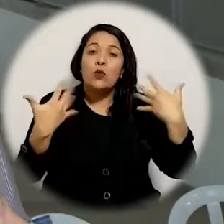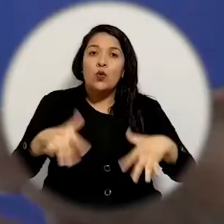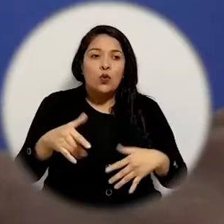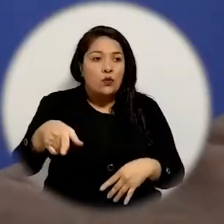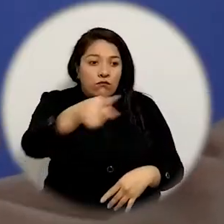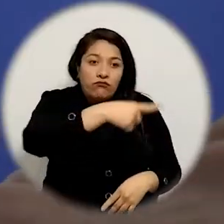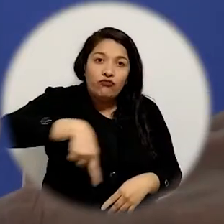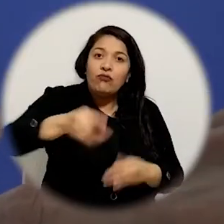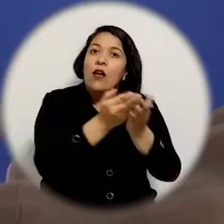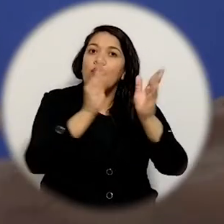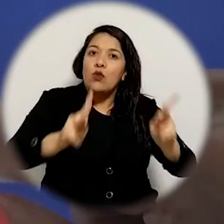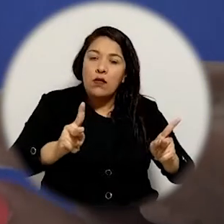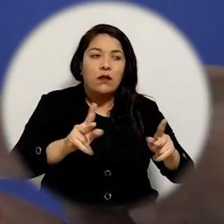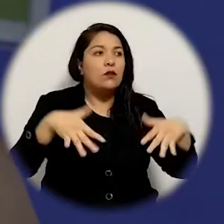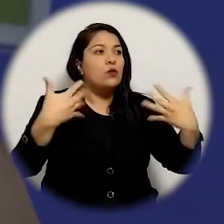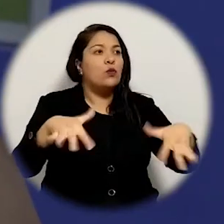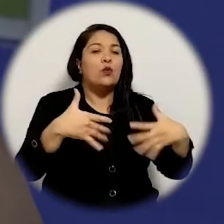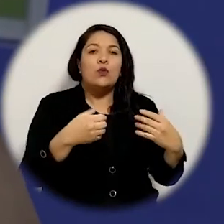a la universidad le va bien